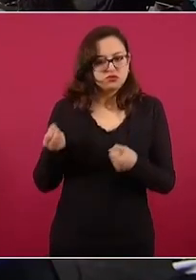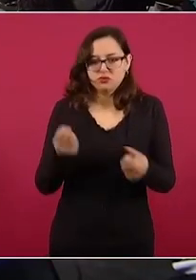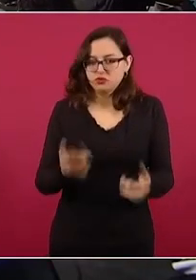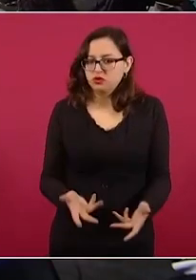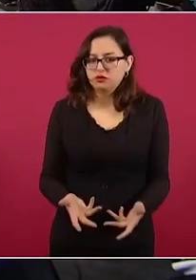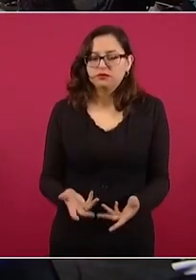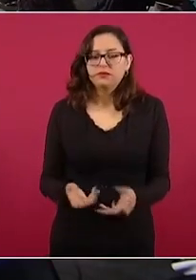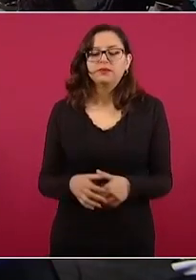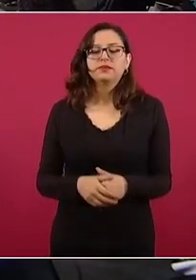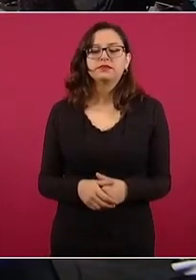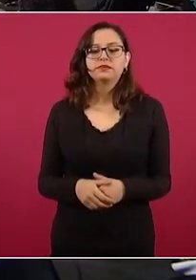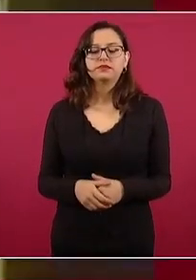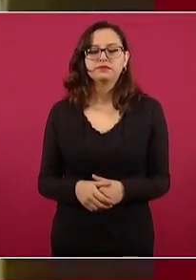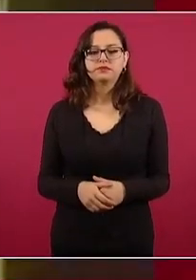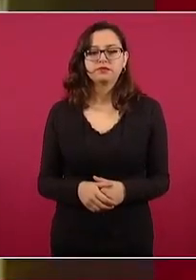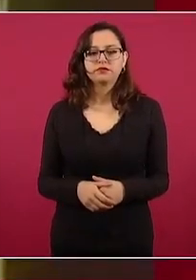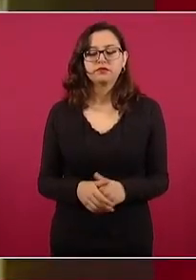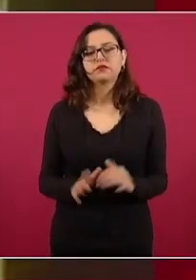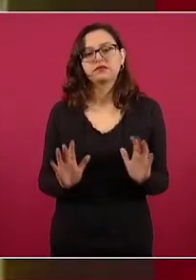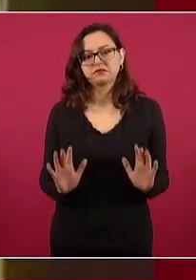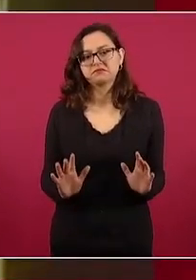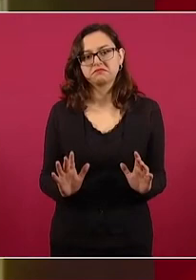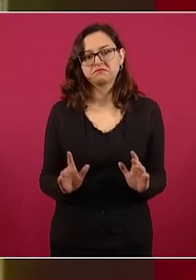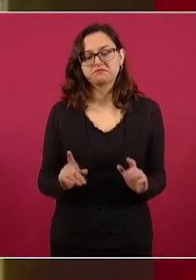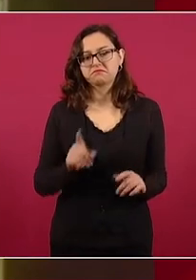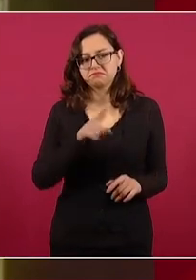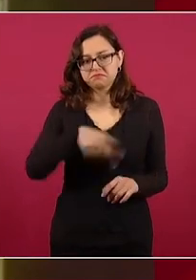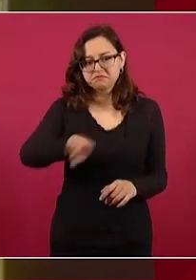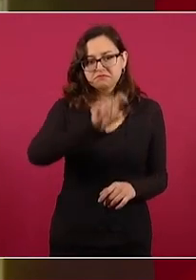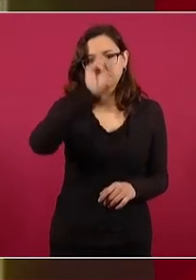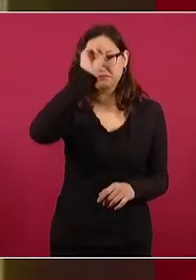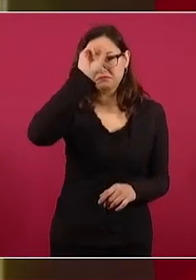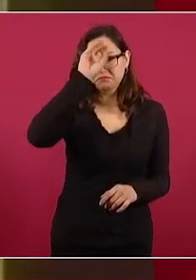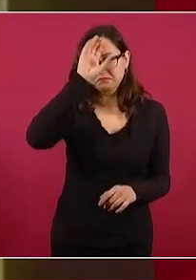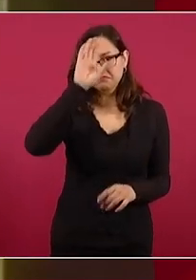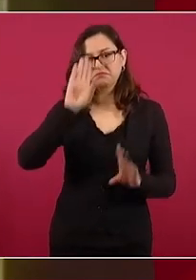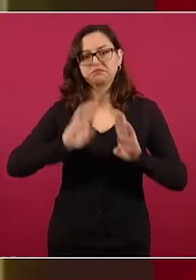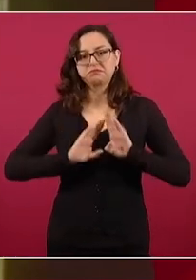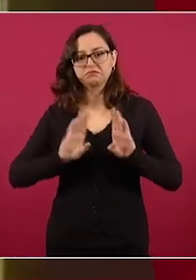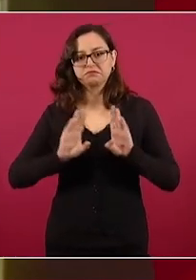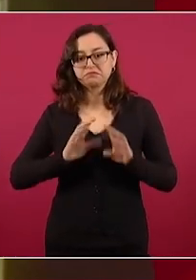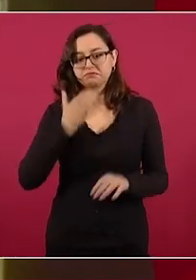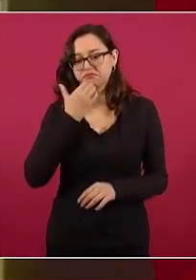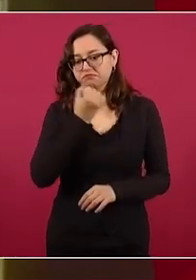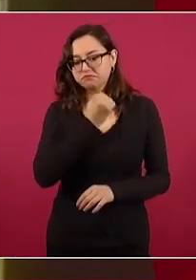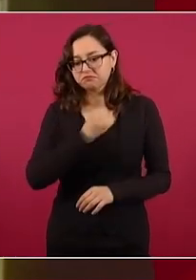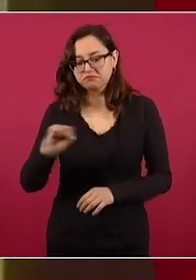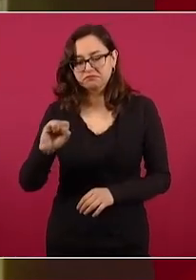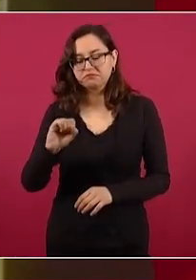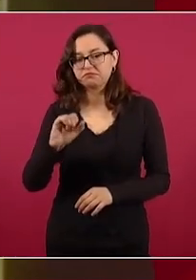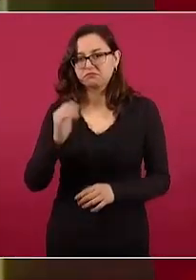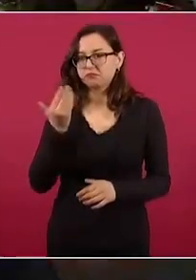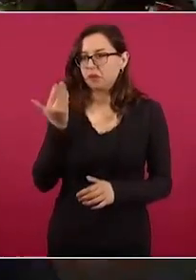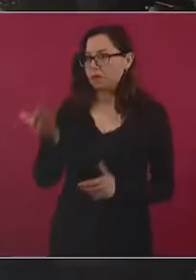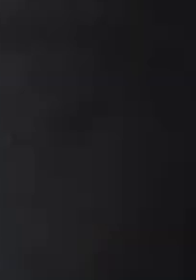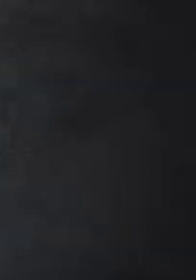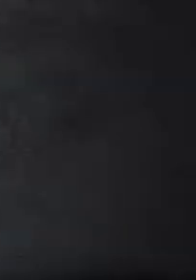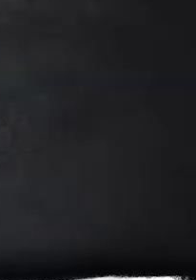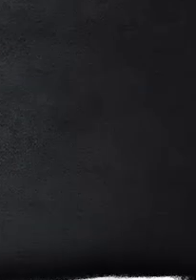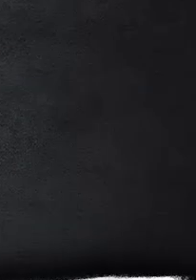y el personal del Ejército, también especializado, que está ahí con ustedes.